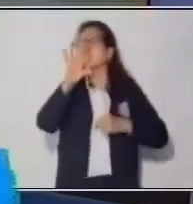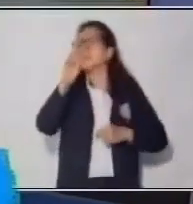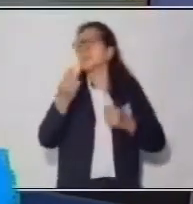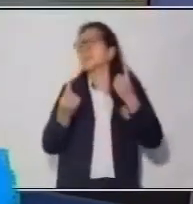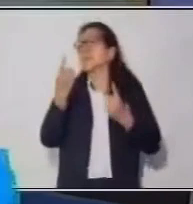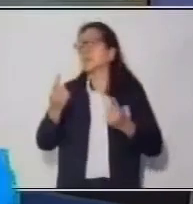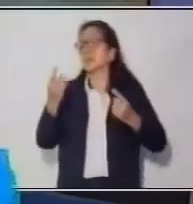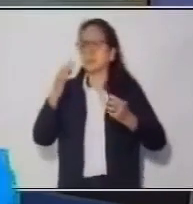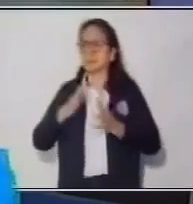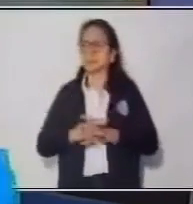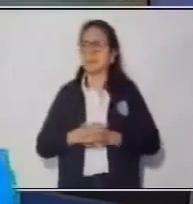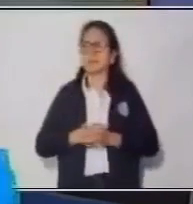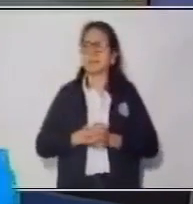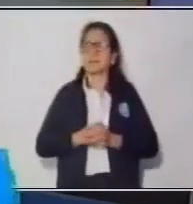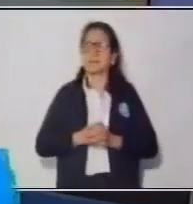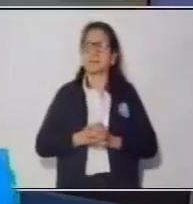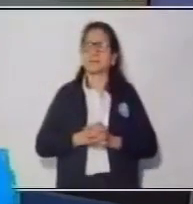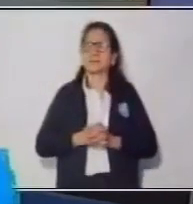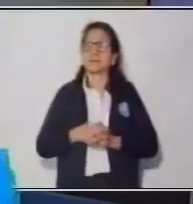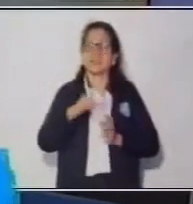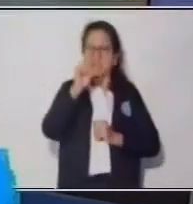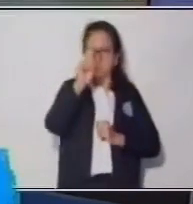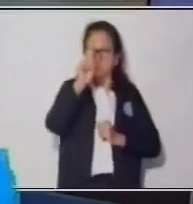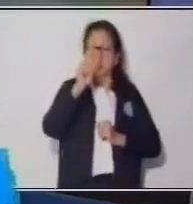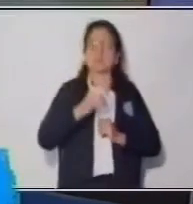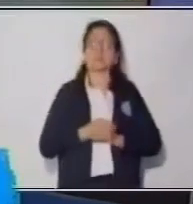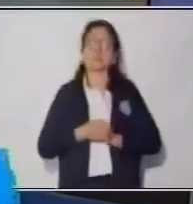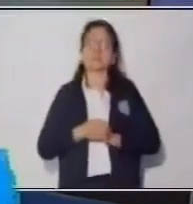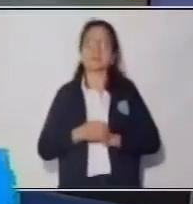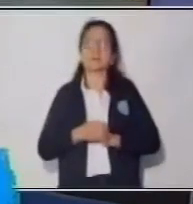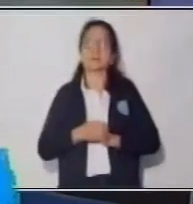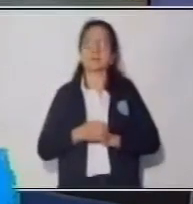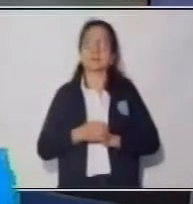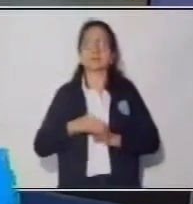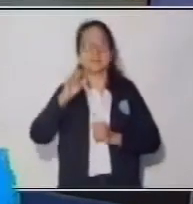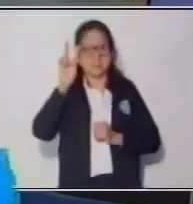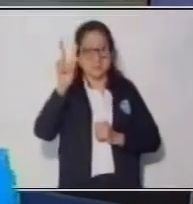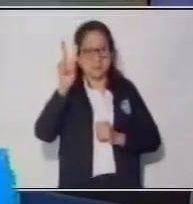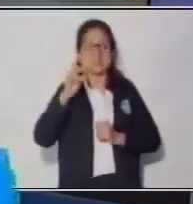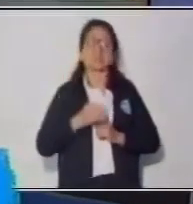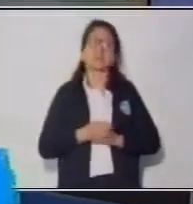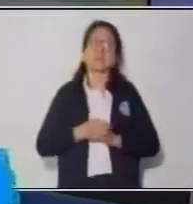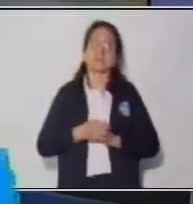Excelente. Vamos a ver el 1, el 2,